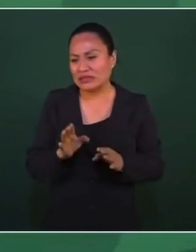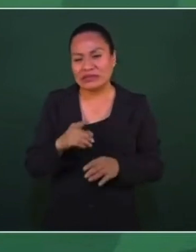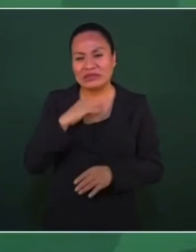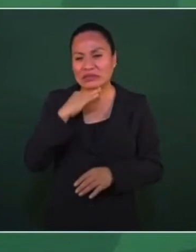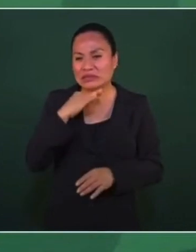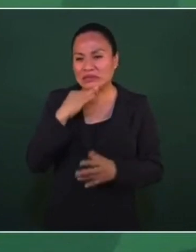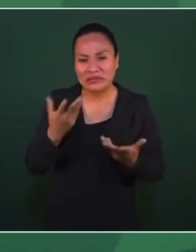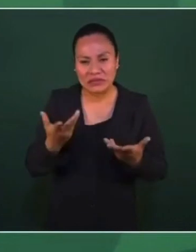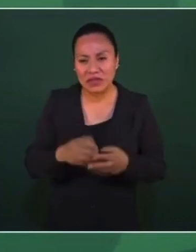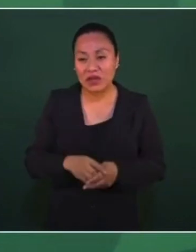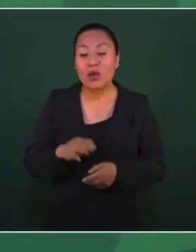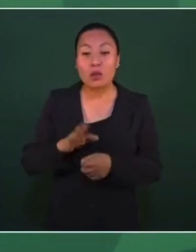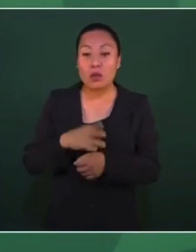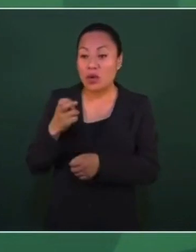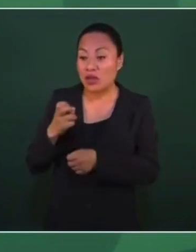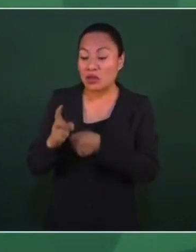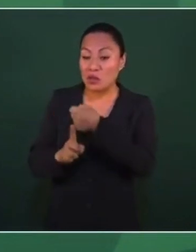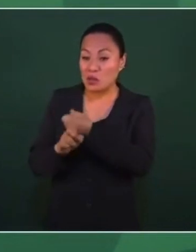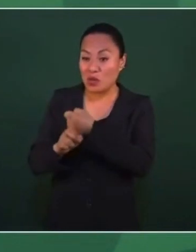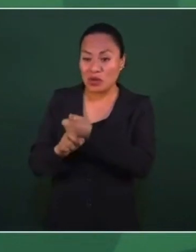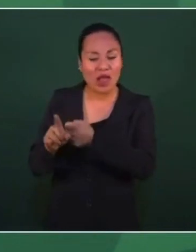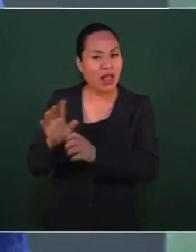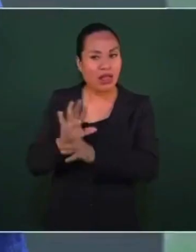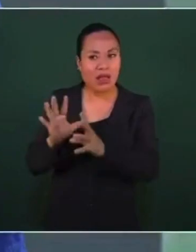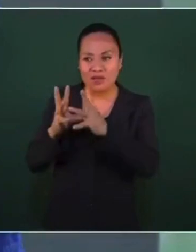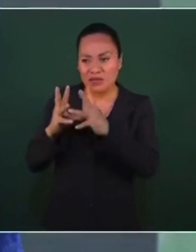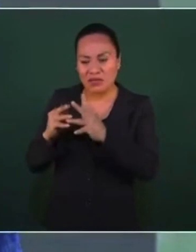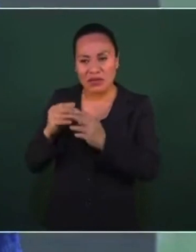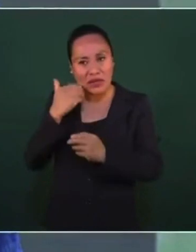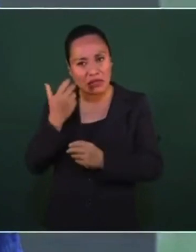Entonces, estamos resolviendo el problema del abasto de los medicamentos.